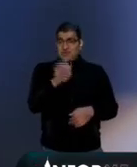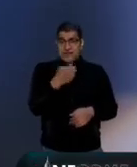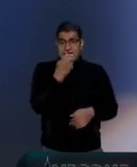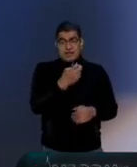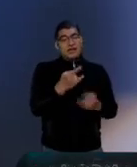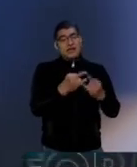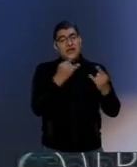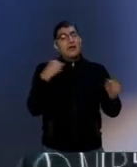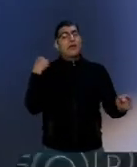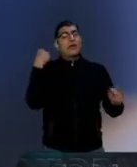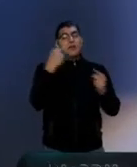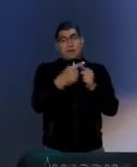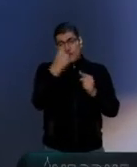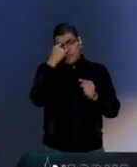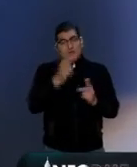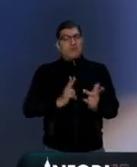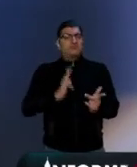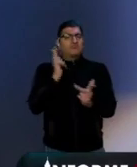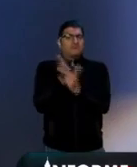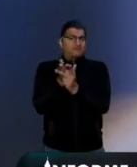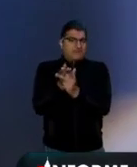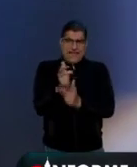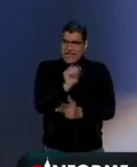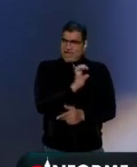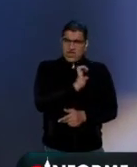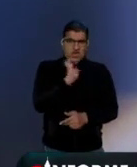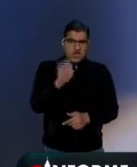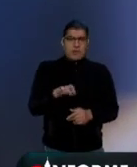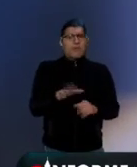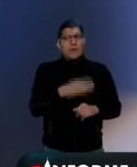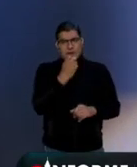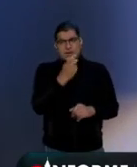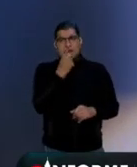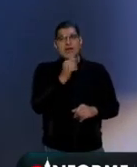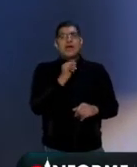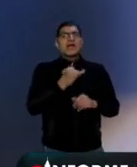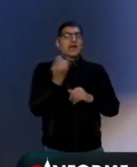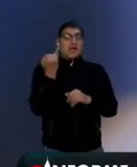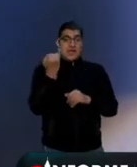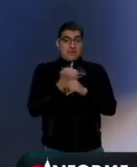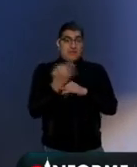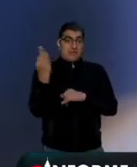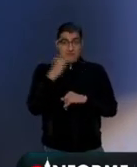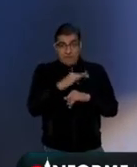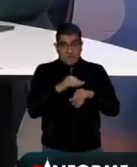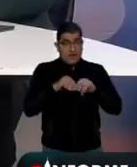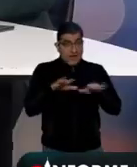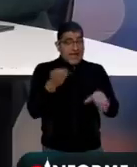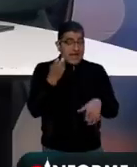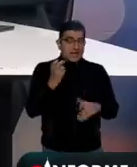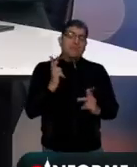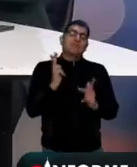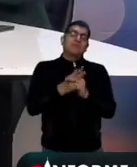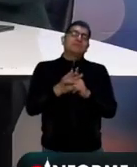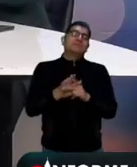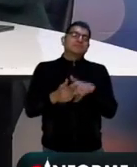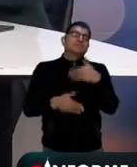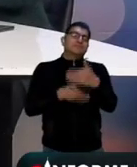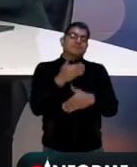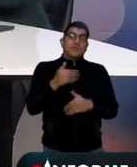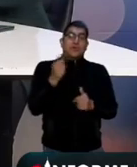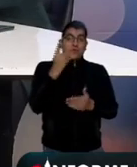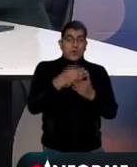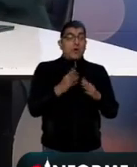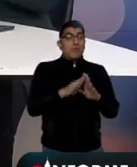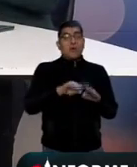ha conducido a crímenes de odio. Por eso decimos la infodemia mata. Sí, sin duda. no es nada más a los